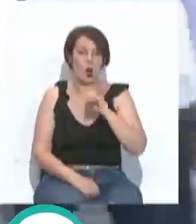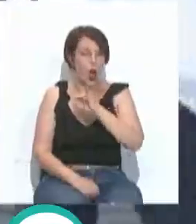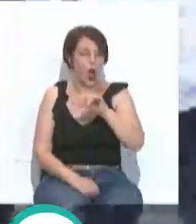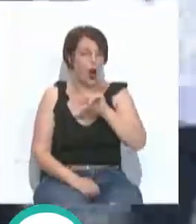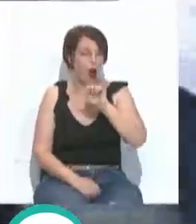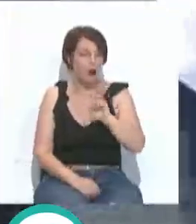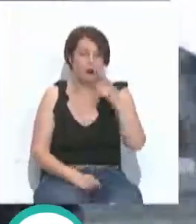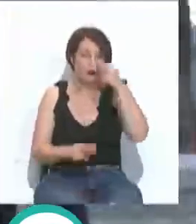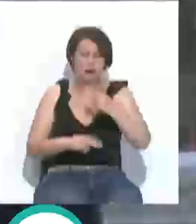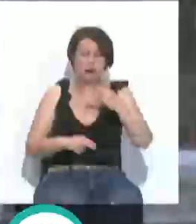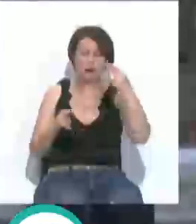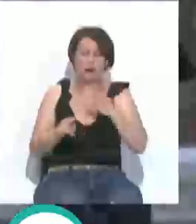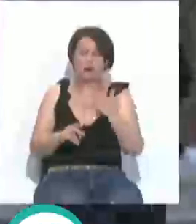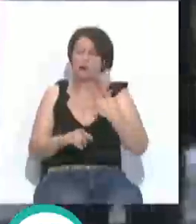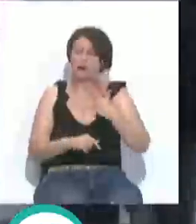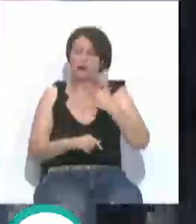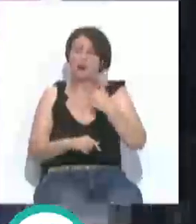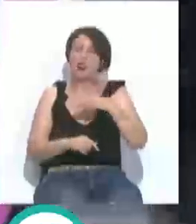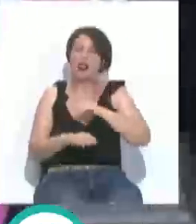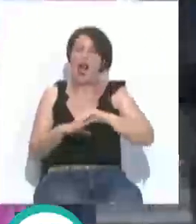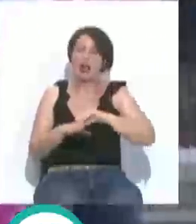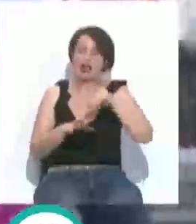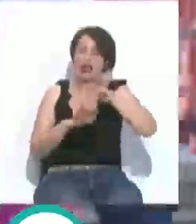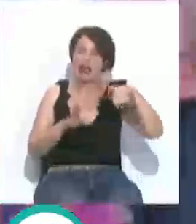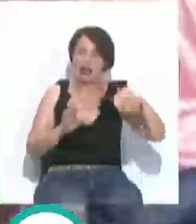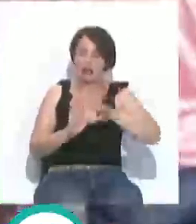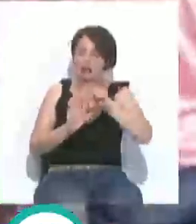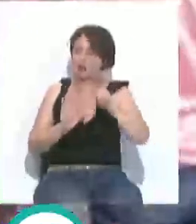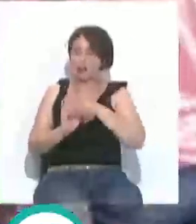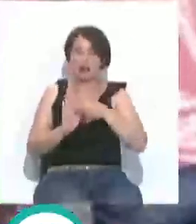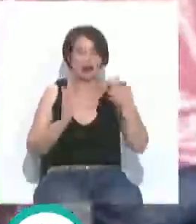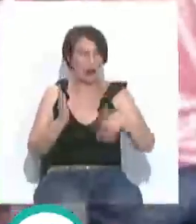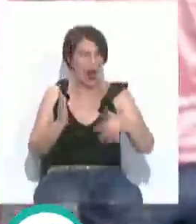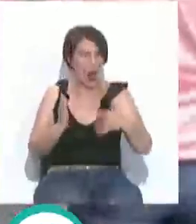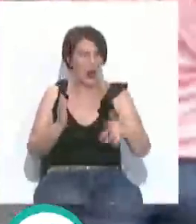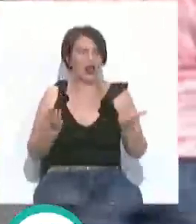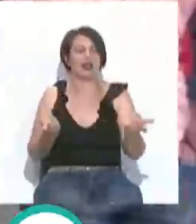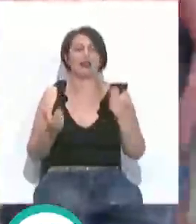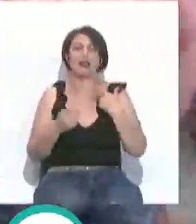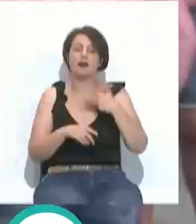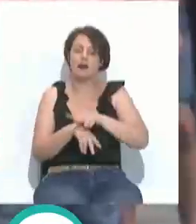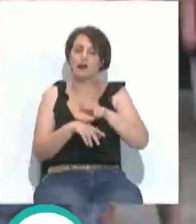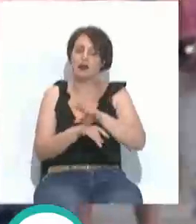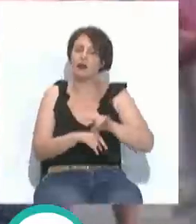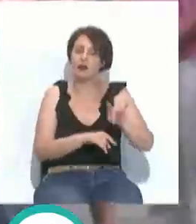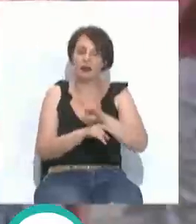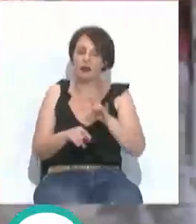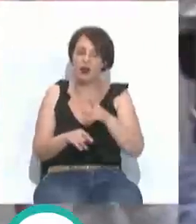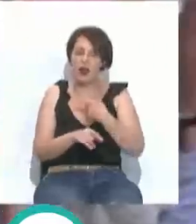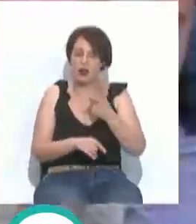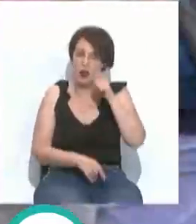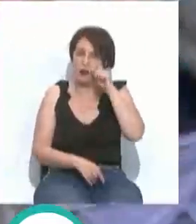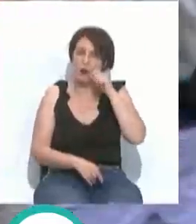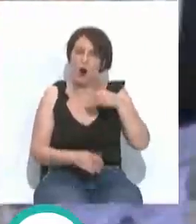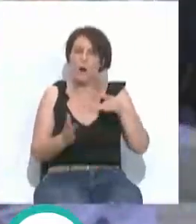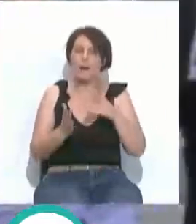Andalucía ha publicado la incorporación de Zahara de la Sierra este miércoles. La delegada territorial de Turismo, María Jesús Herencia,